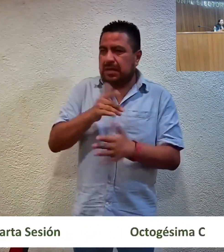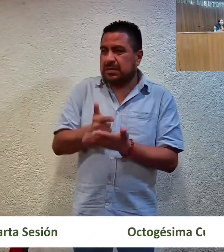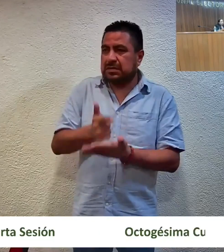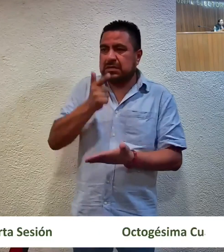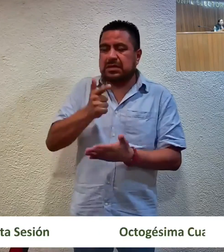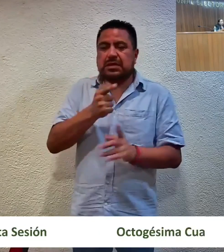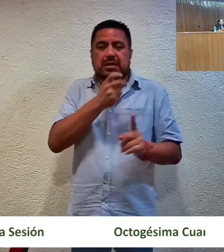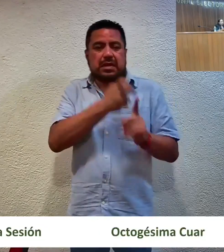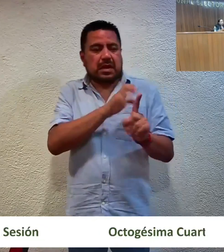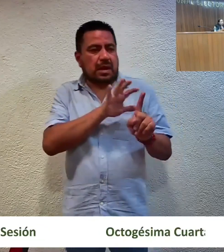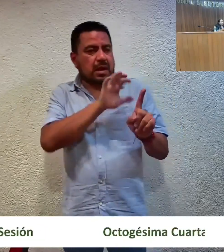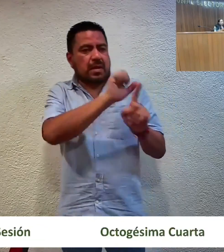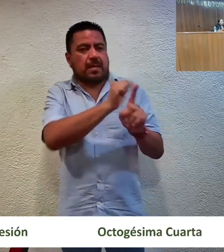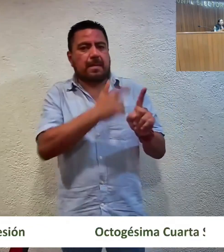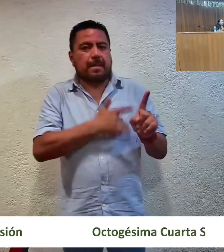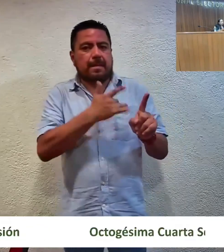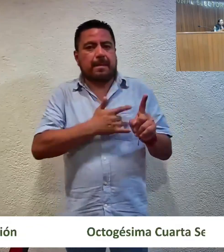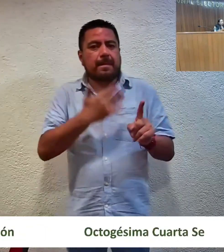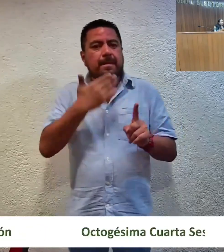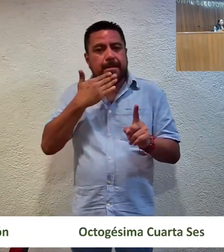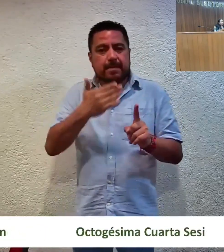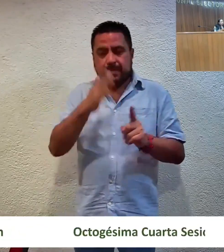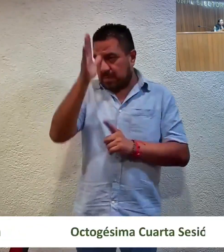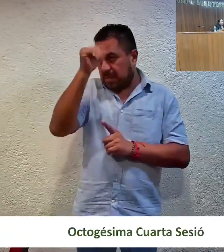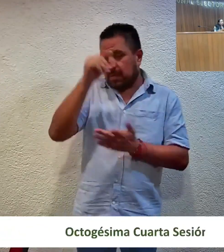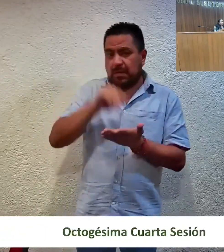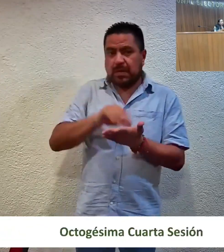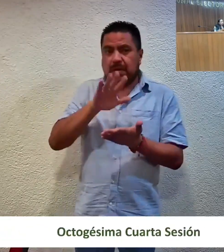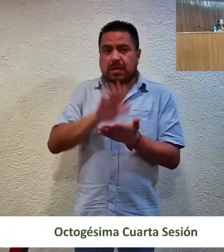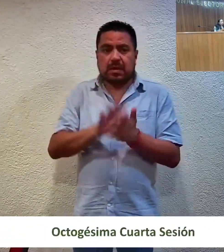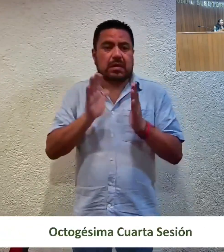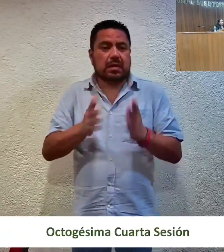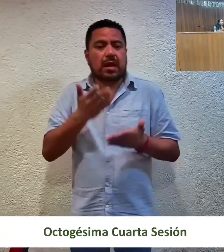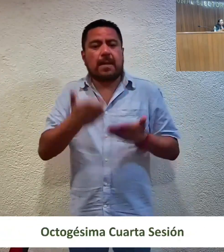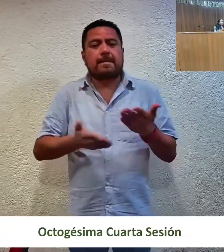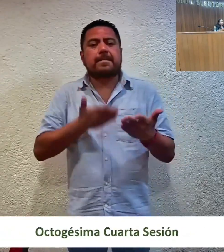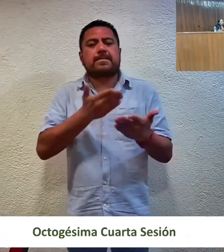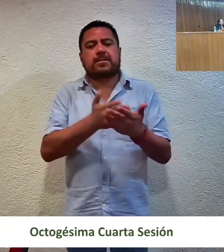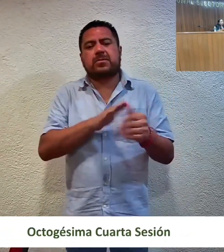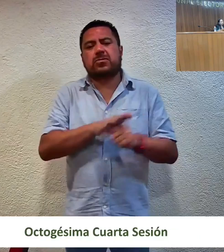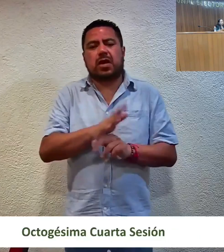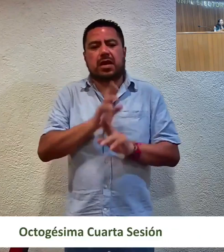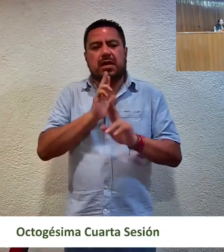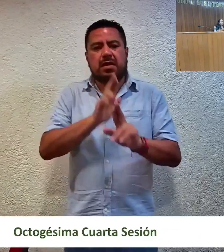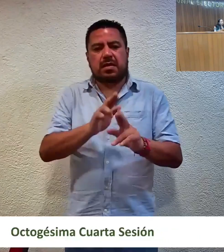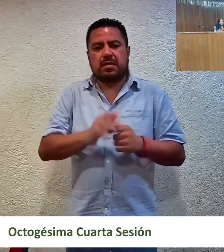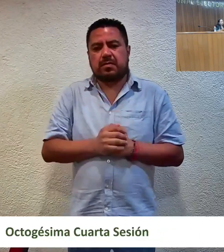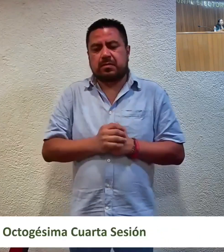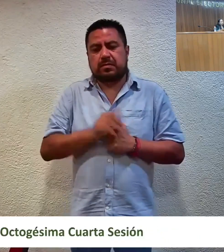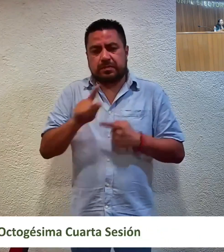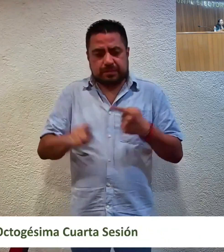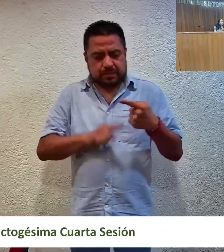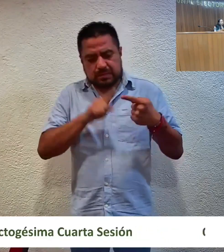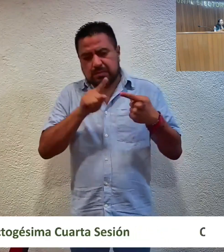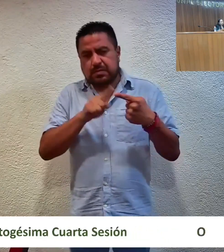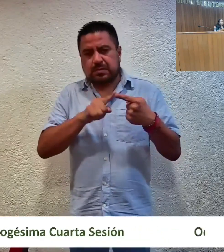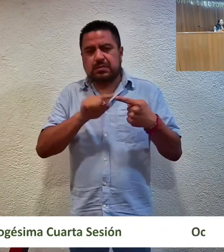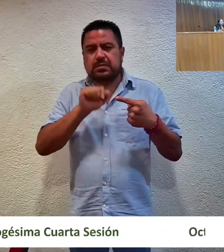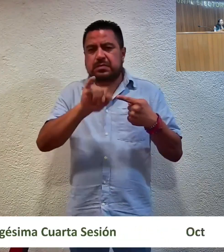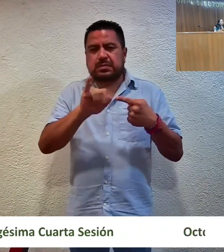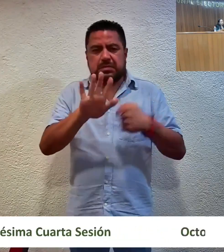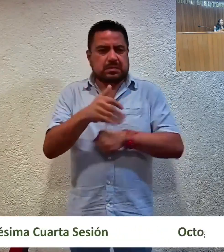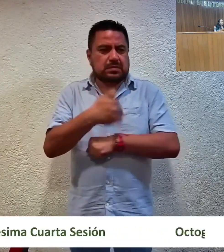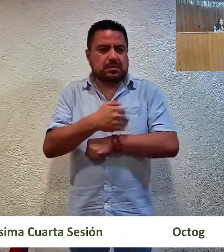actora ha alcanzado su pretensión. De conformidad con lo anterior, se proponen los siguientes puntos resolutivos. Primero, se declara